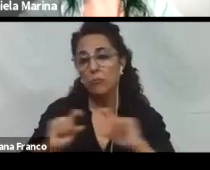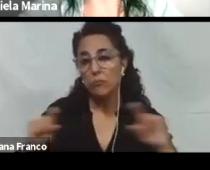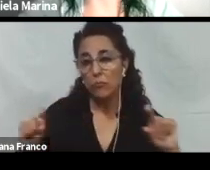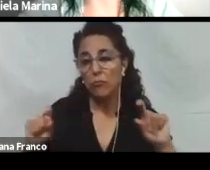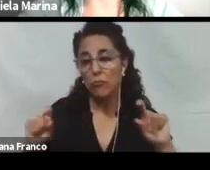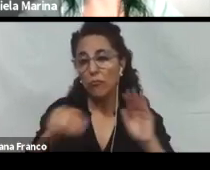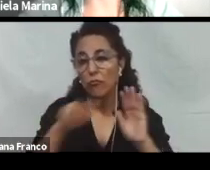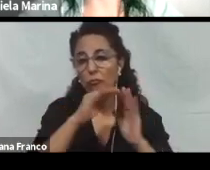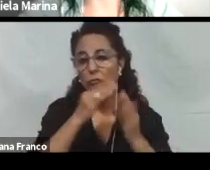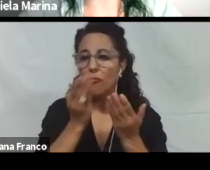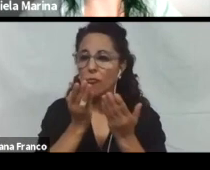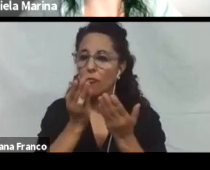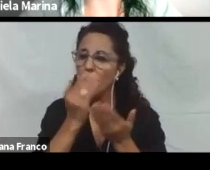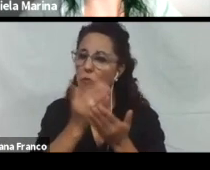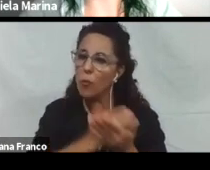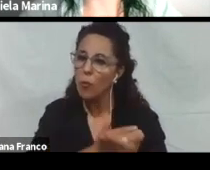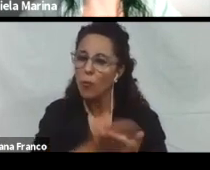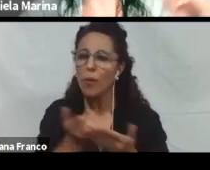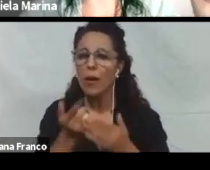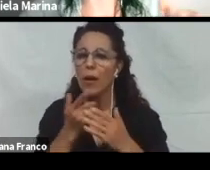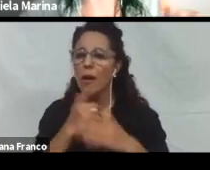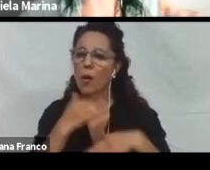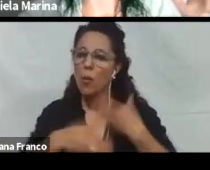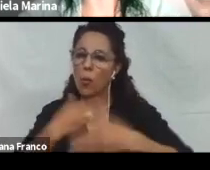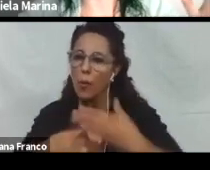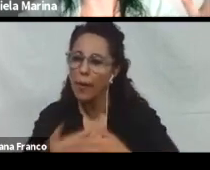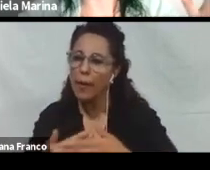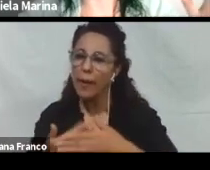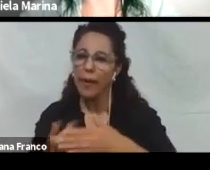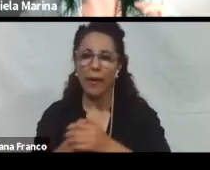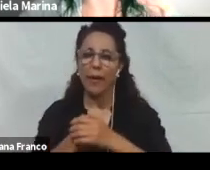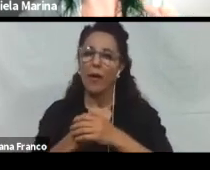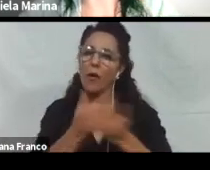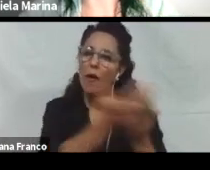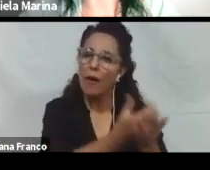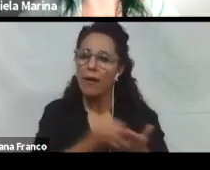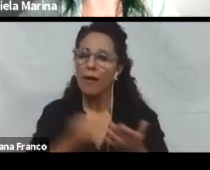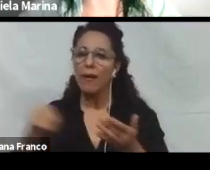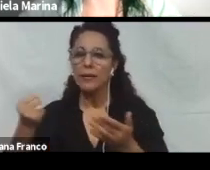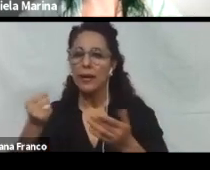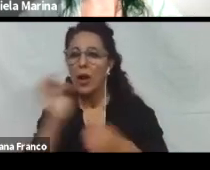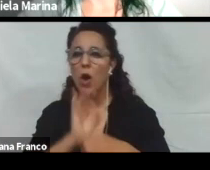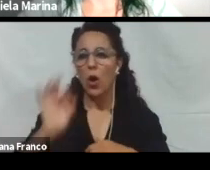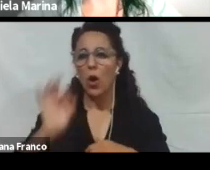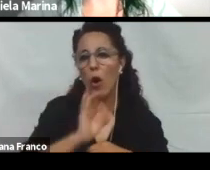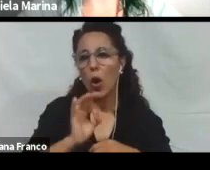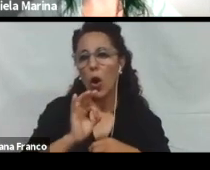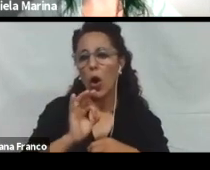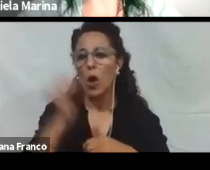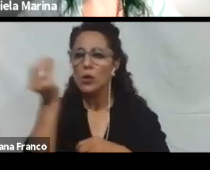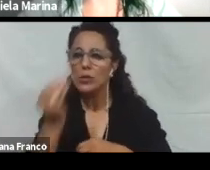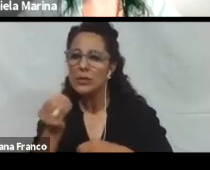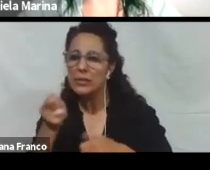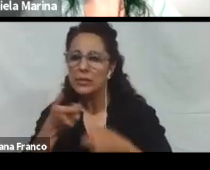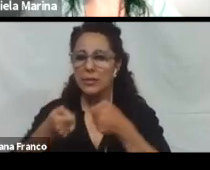ejercicios tipo juegos interactivos, como de rastrar y soltar, o simulaciones y demás. Todo eso